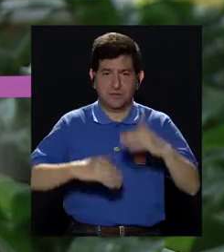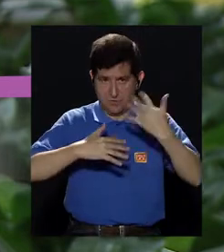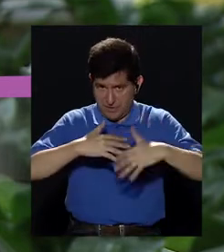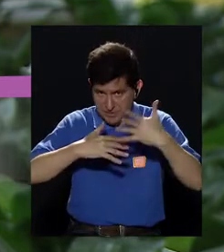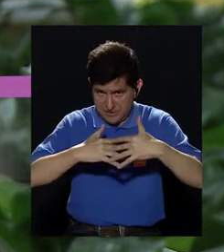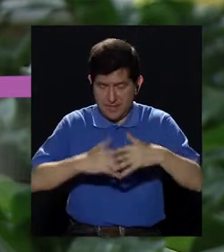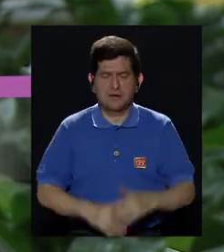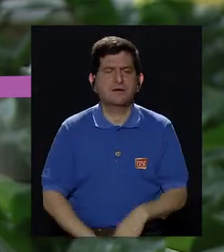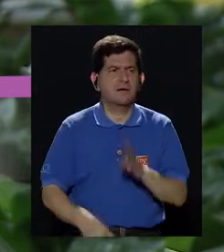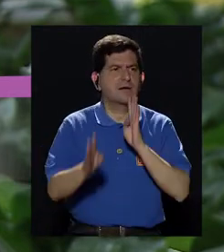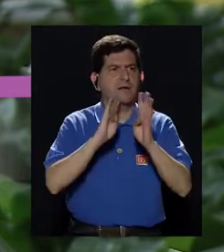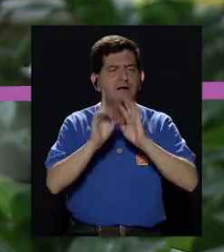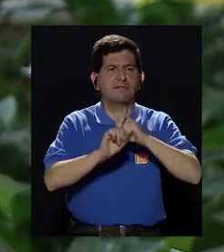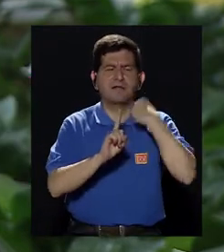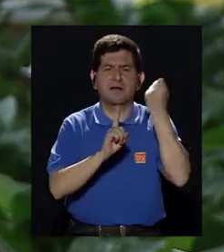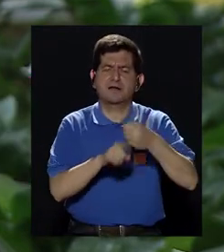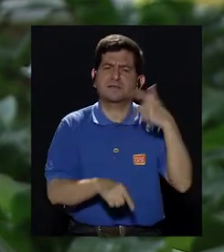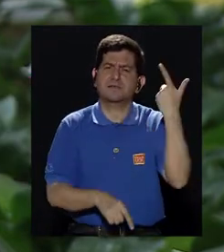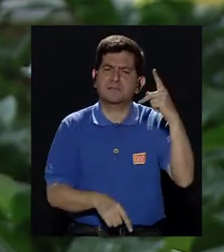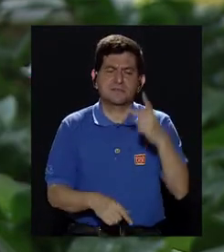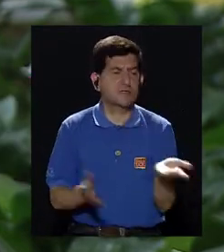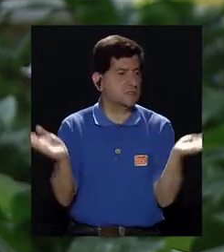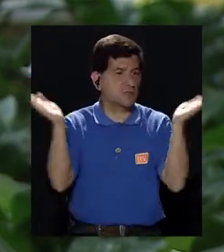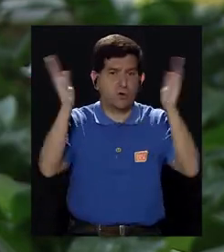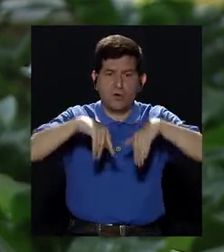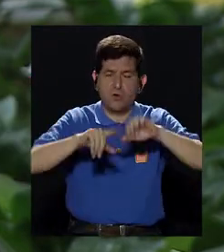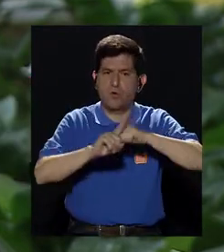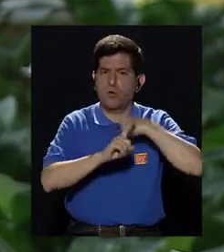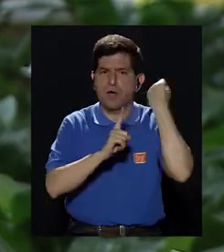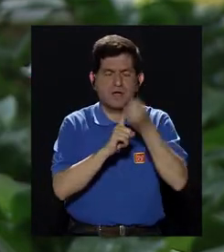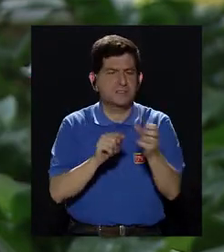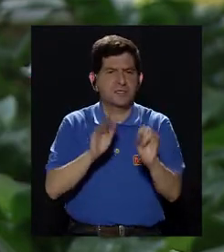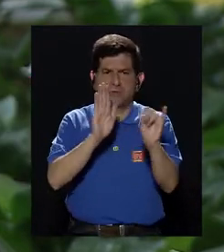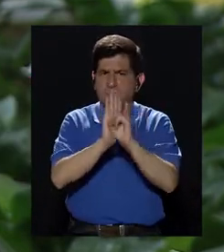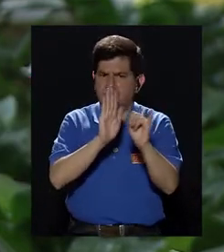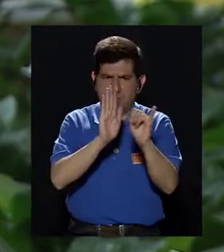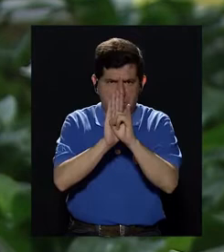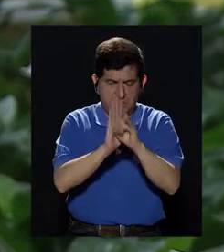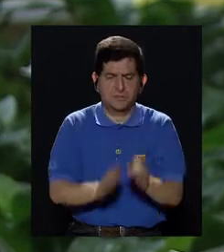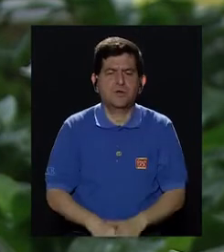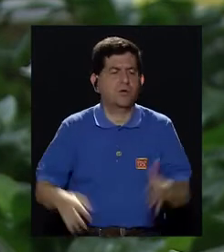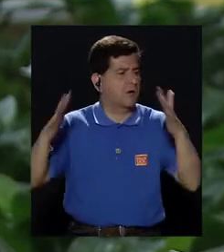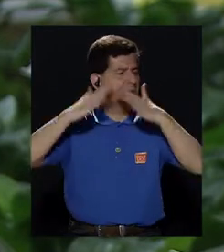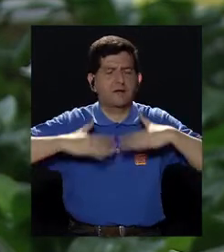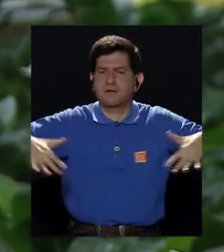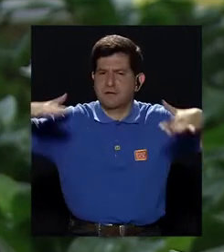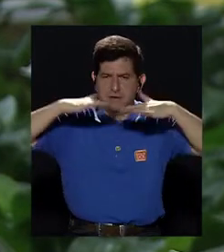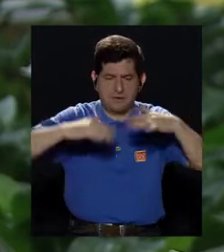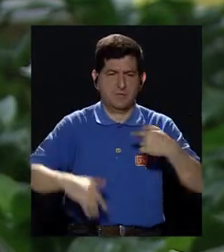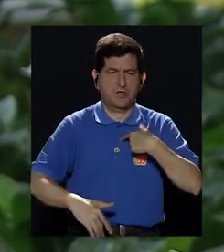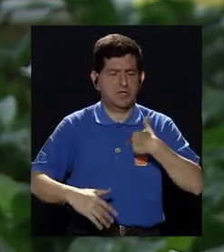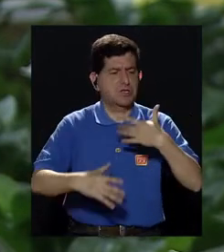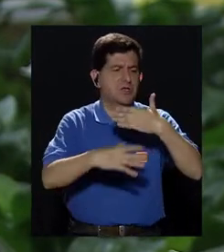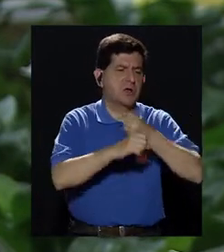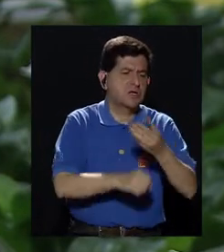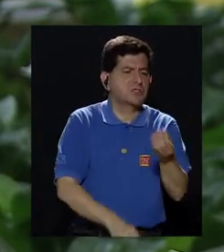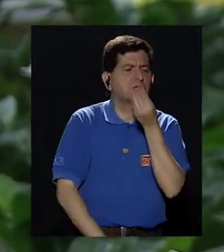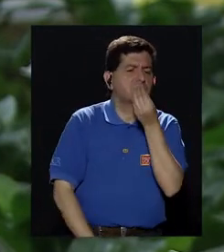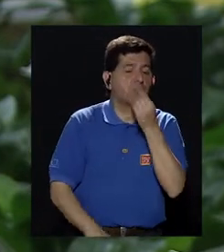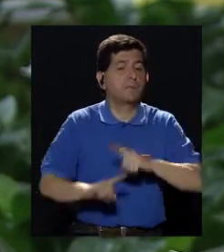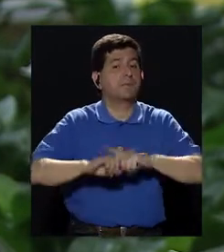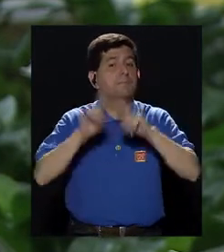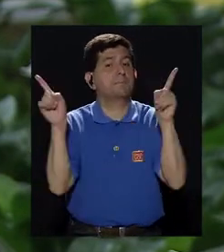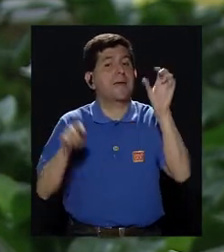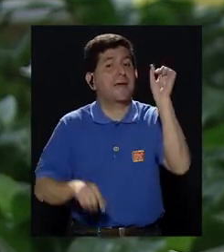hablábamos de los factores de riesgo hace poco, no hay factores identificados desde el punto de vista de ambiente, decir, cosas que yo hago o que coma,